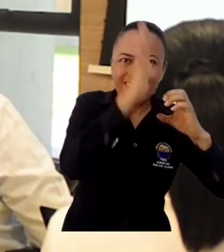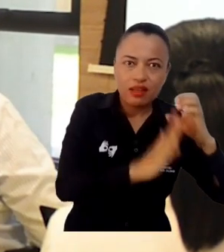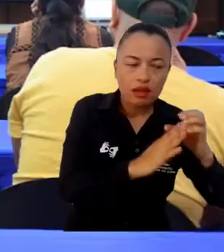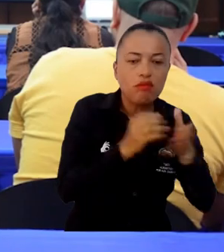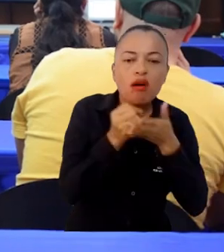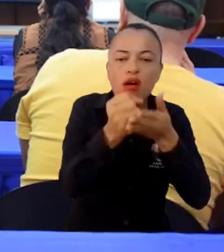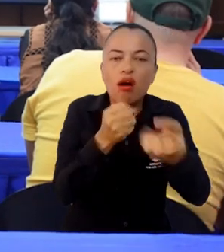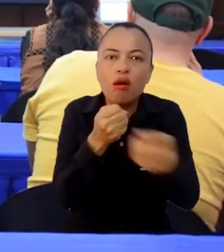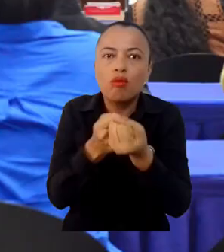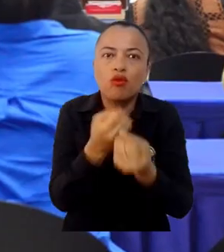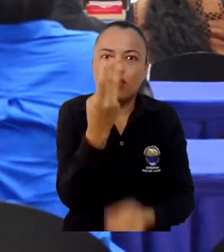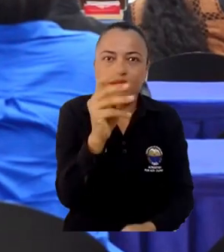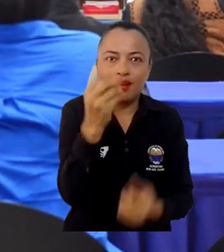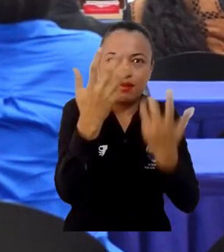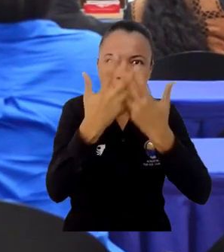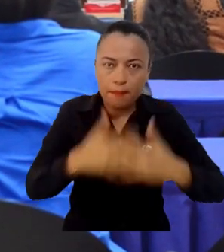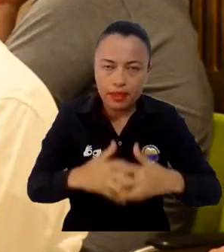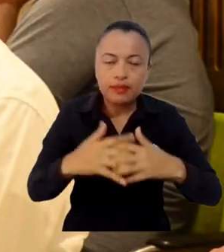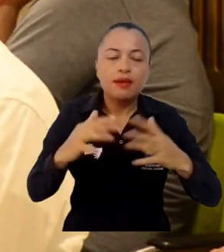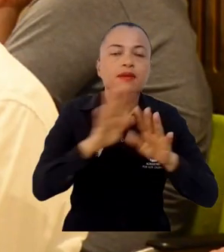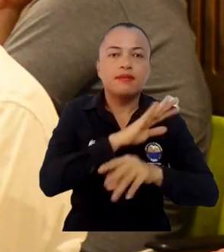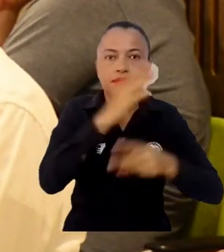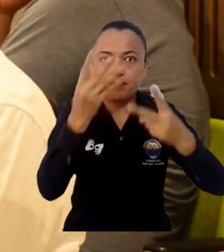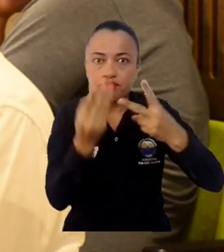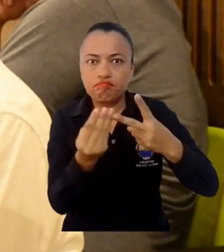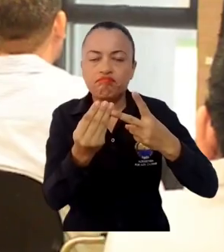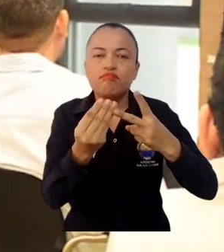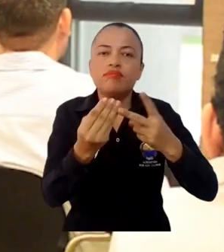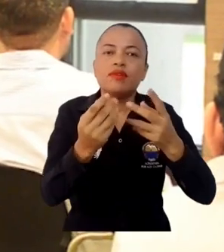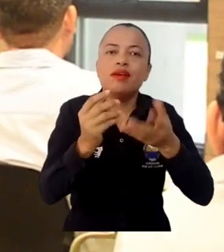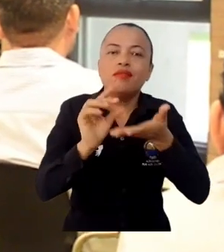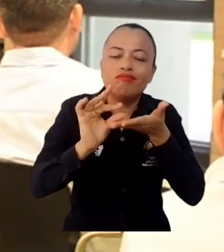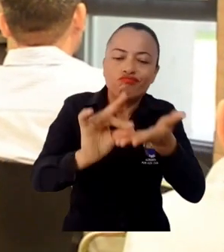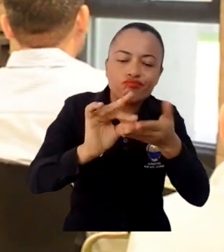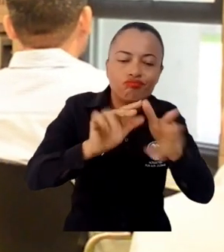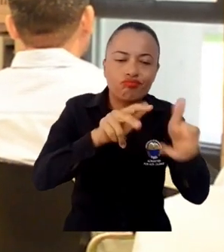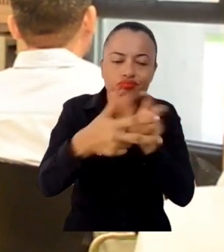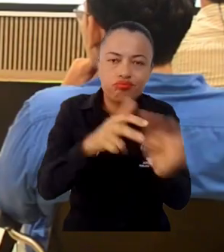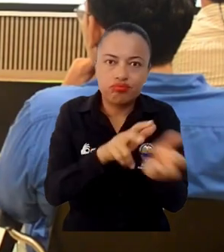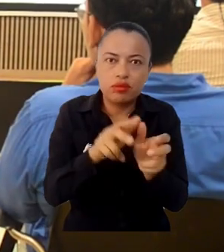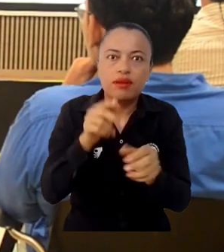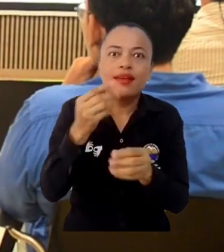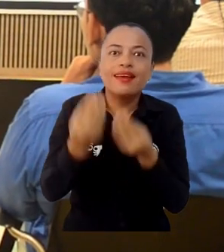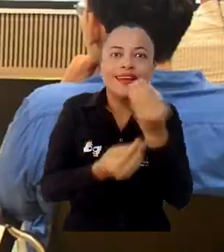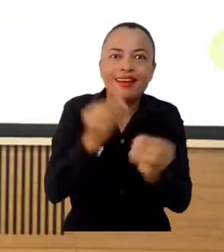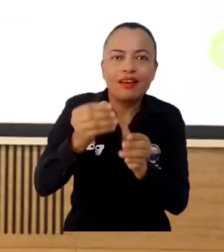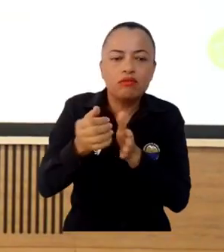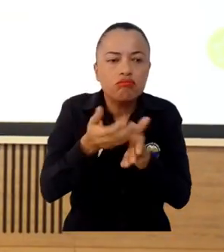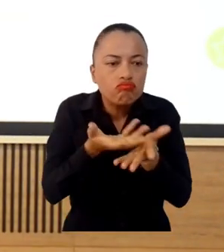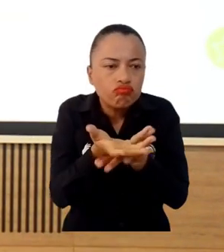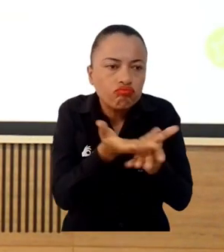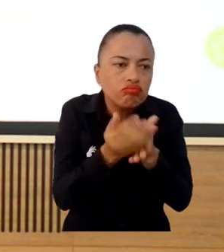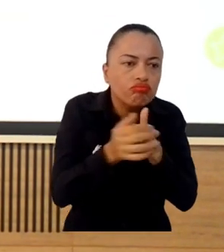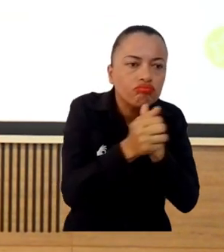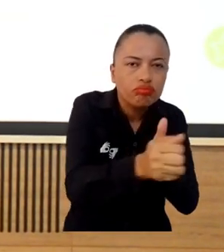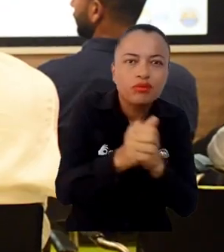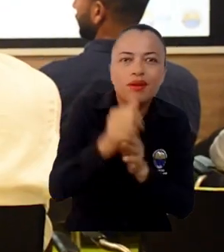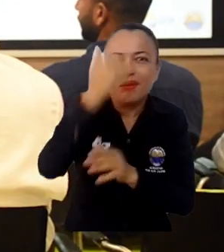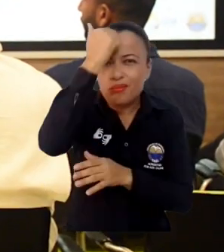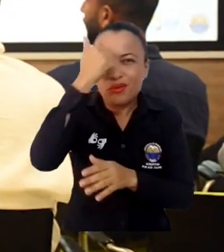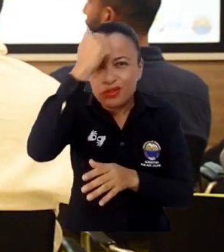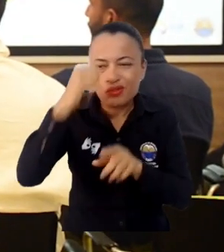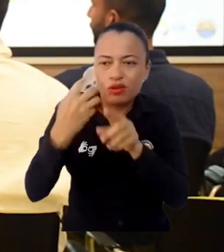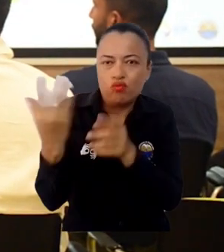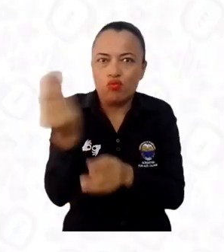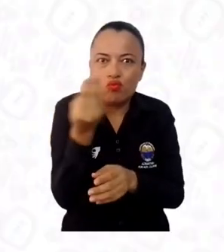empresas, inició la etapa de prototipado con la transferencia metodológica al equipo de mentores que acompañarán y realizarán asesorías